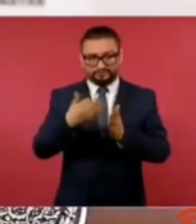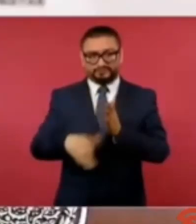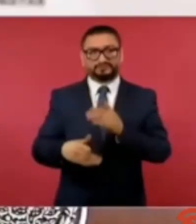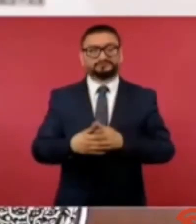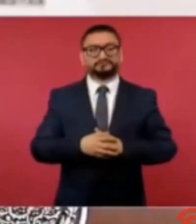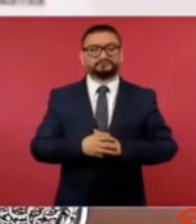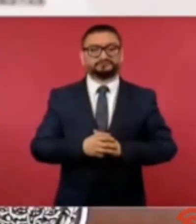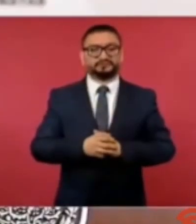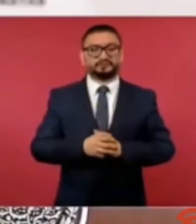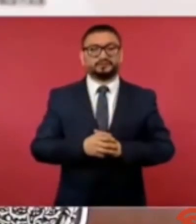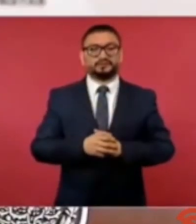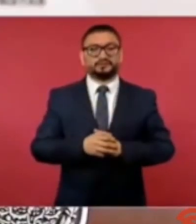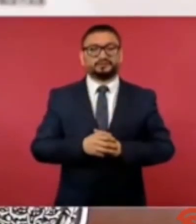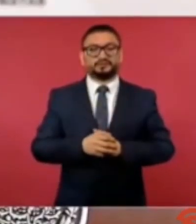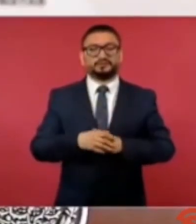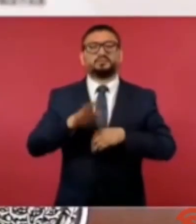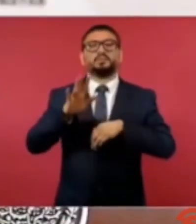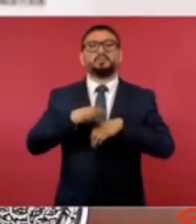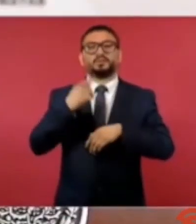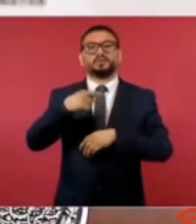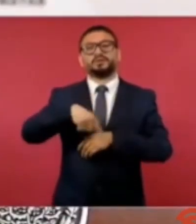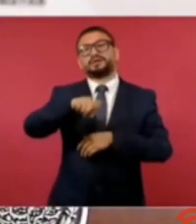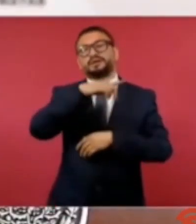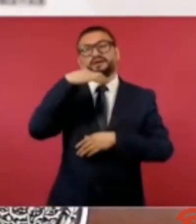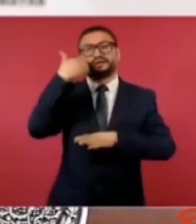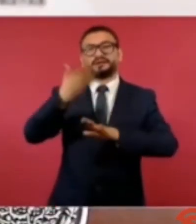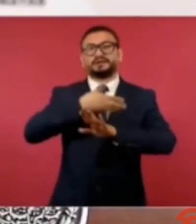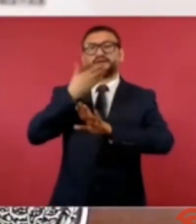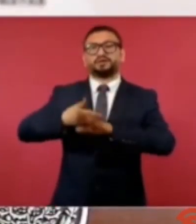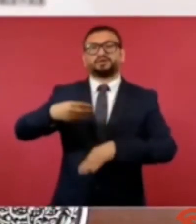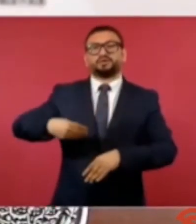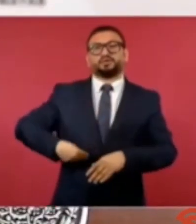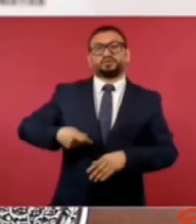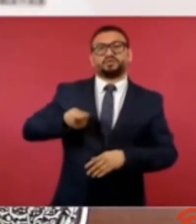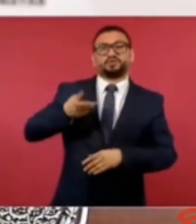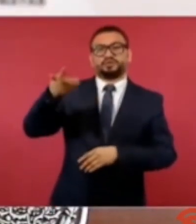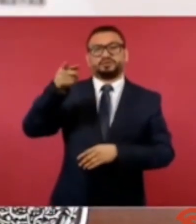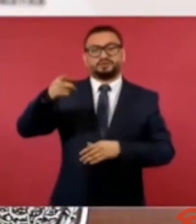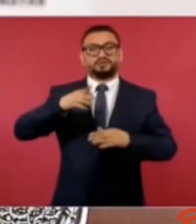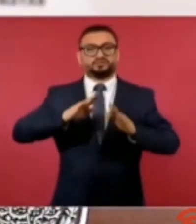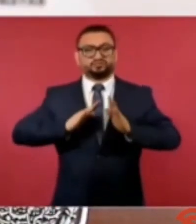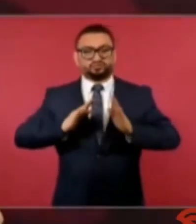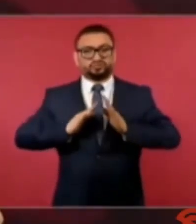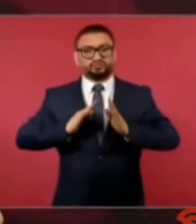porque han querido culpar al ejército